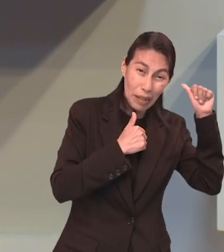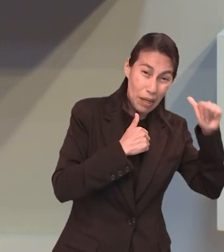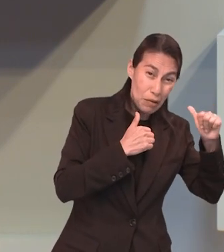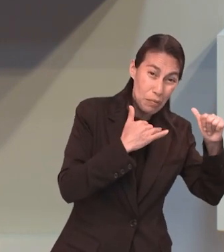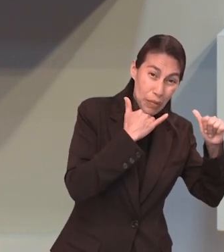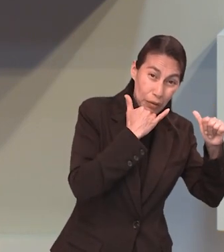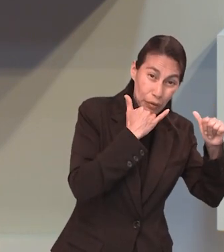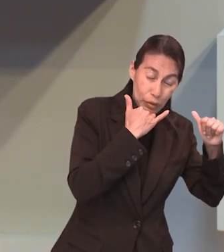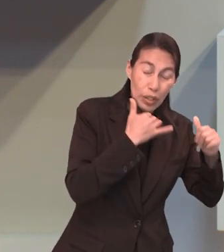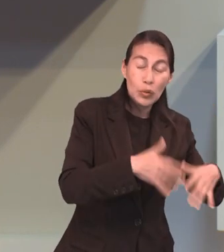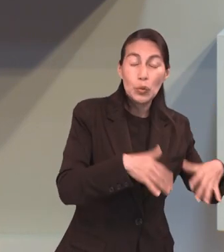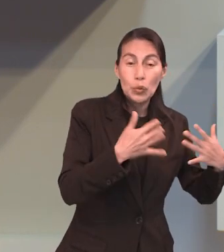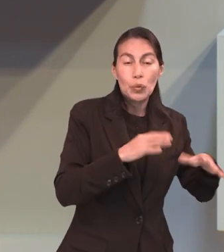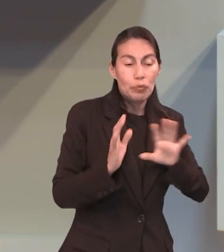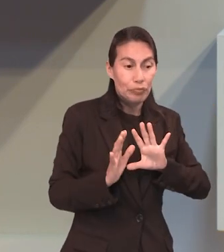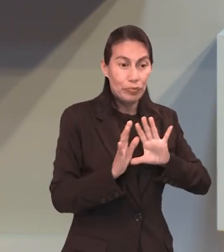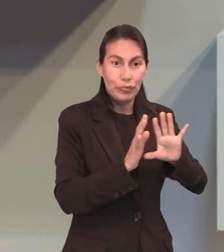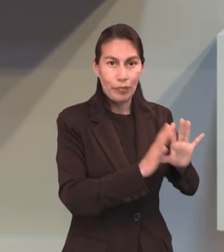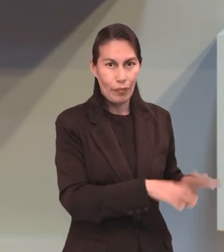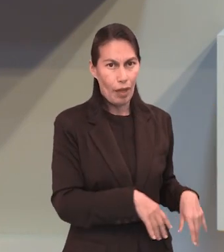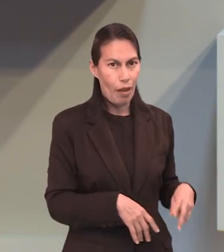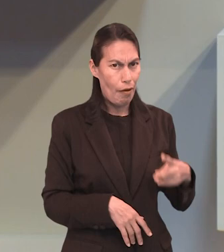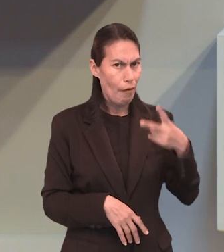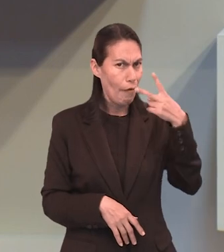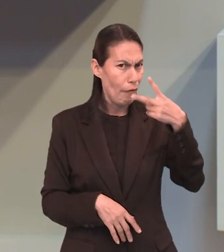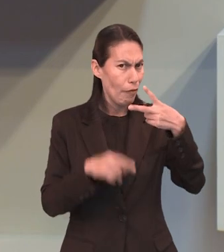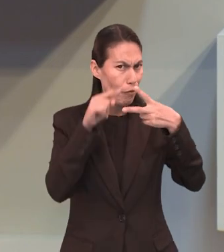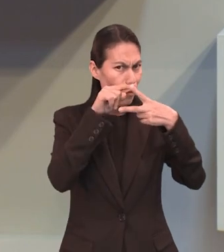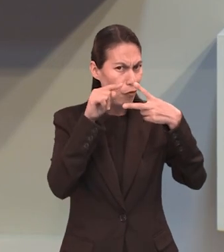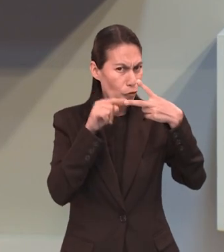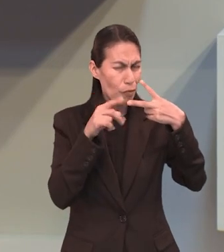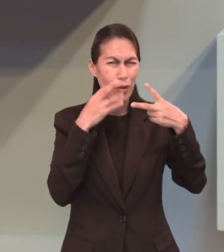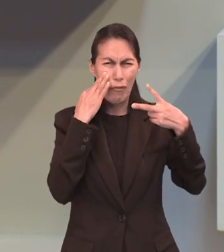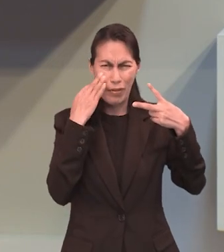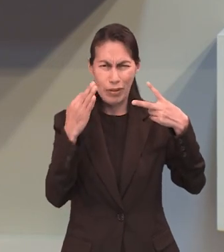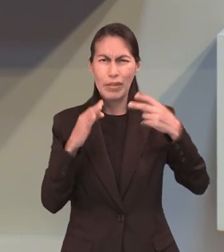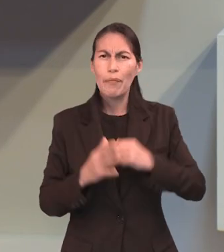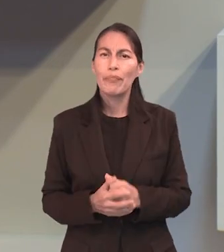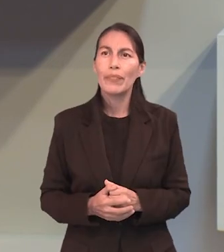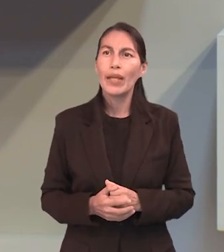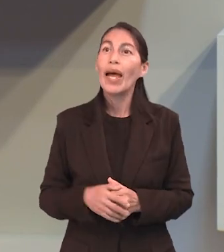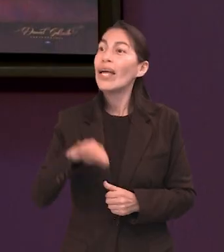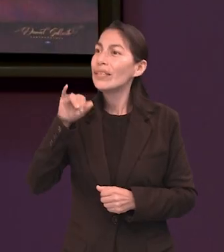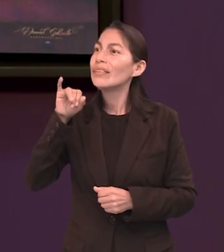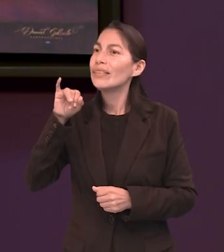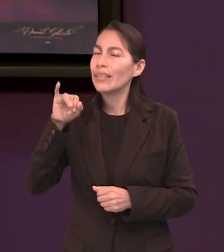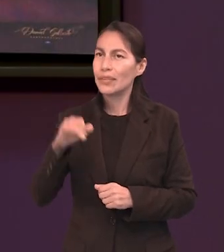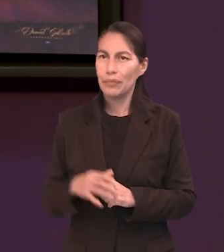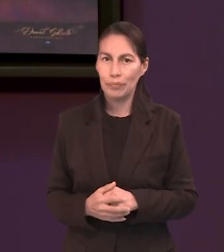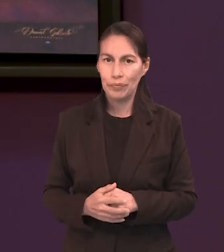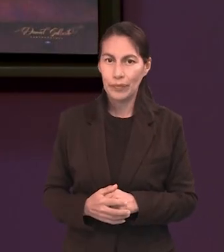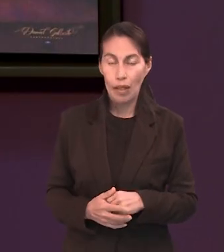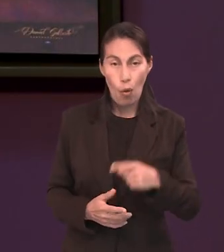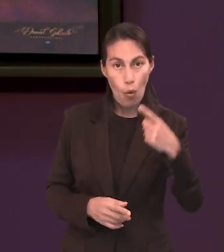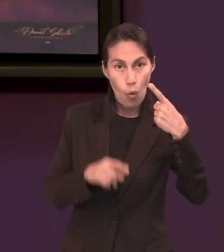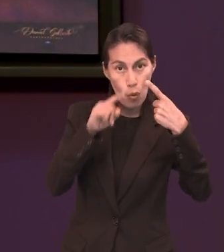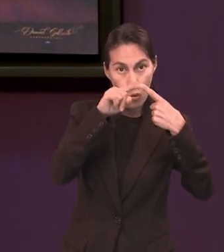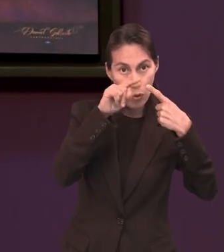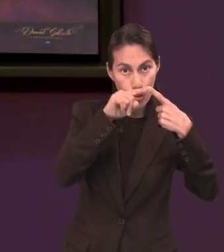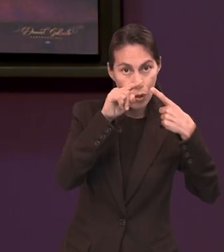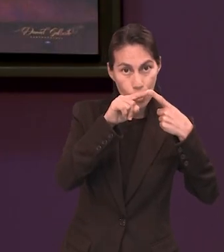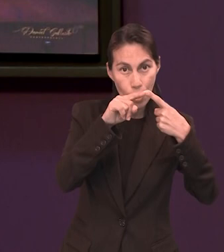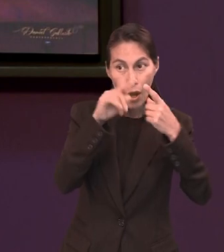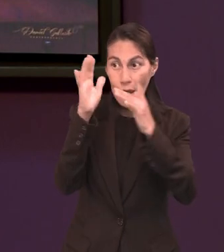en la mediación de Jesús en dos departamentos del santuario. Sí, el primero es que Jesús